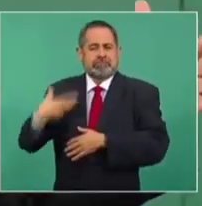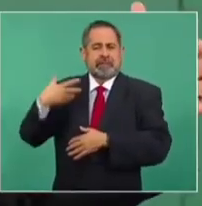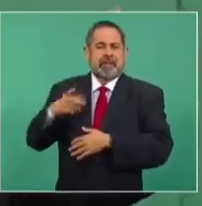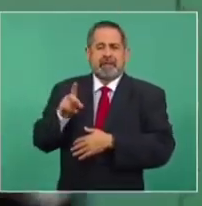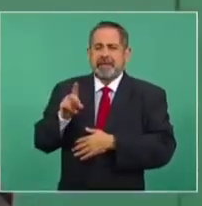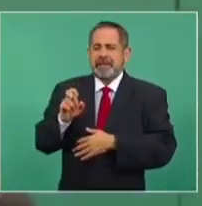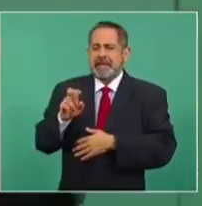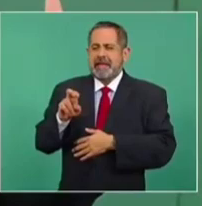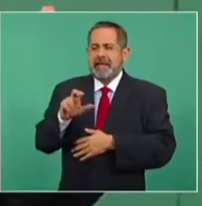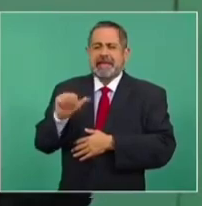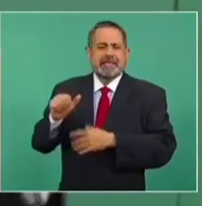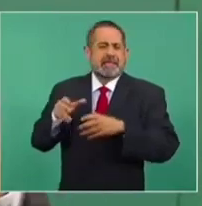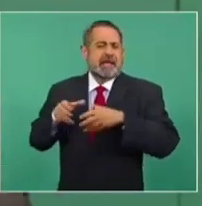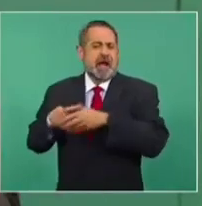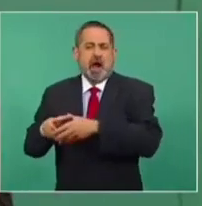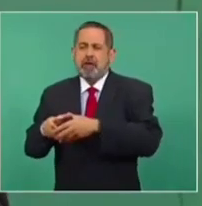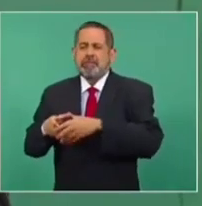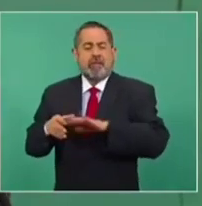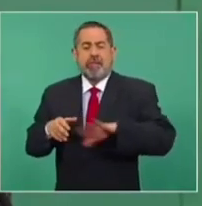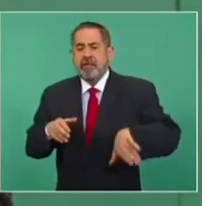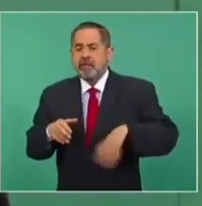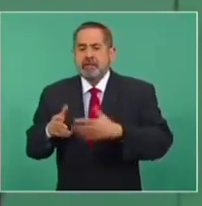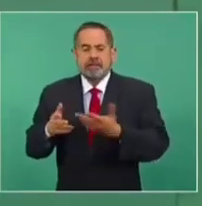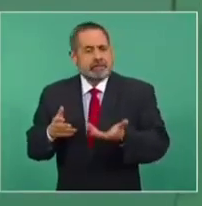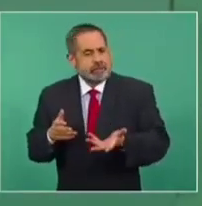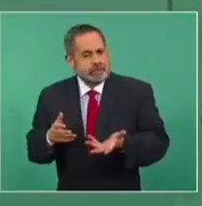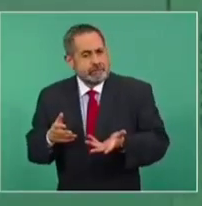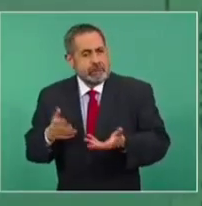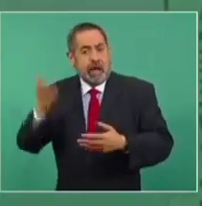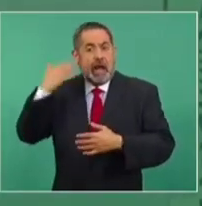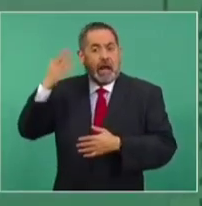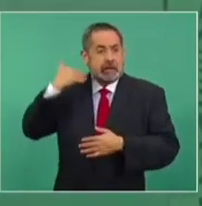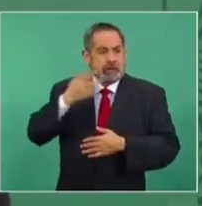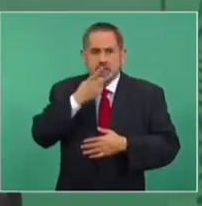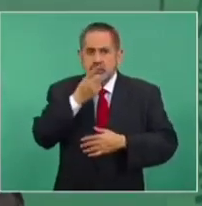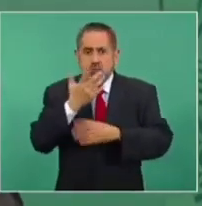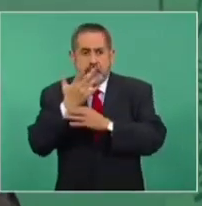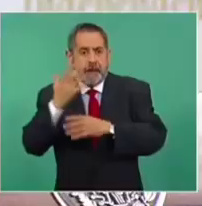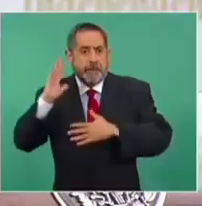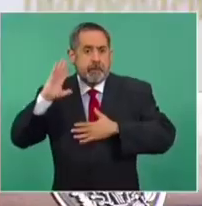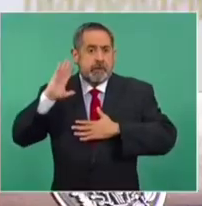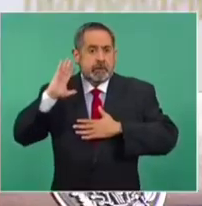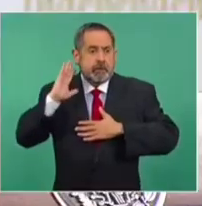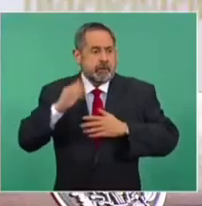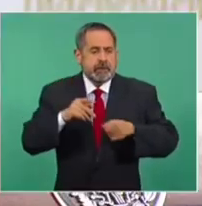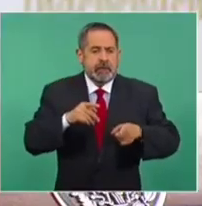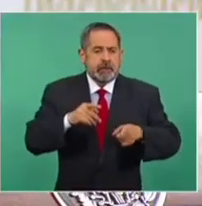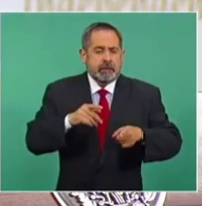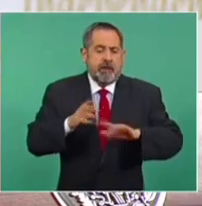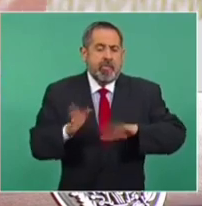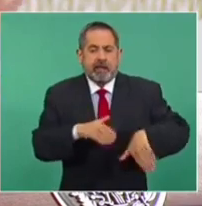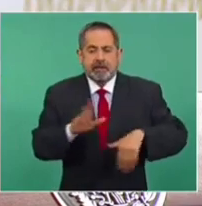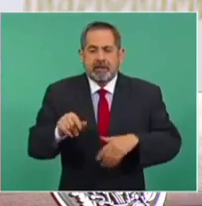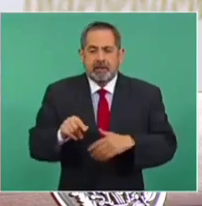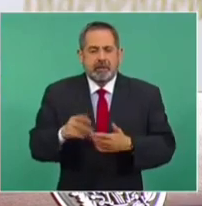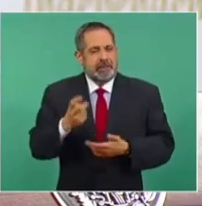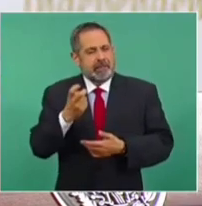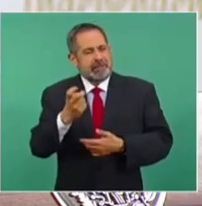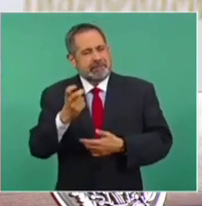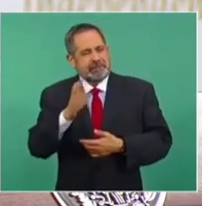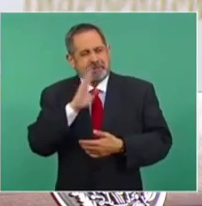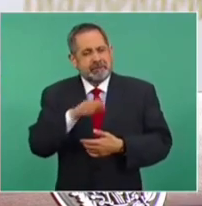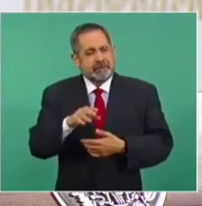planteaste ya no lo aplicas. Ese es el corrimiento